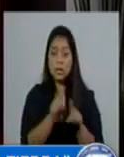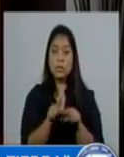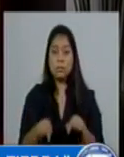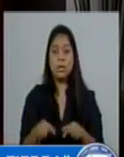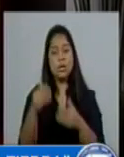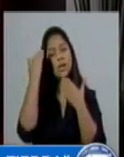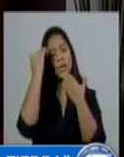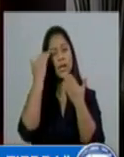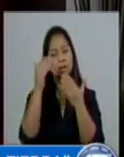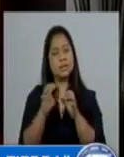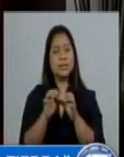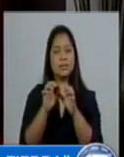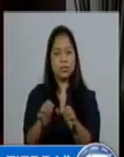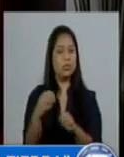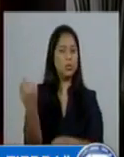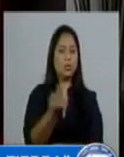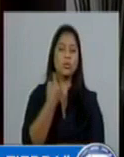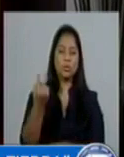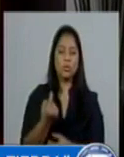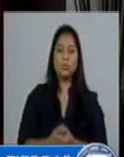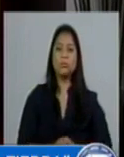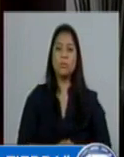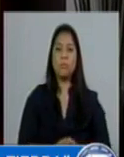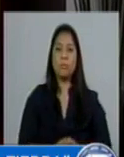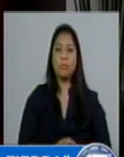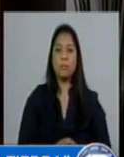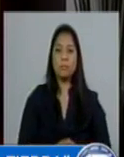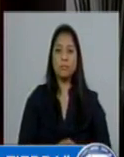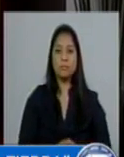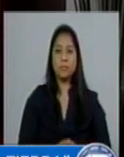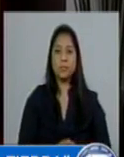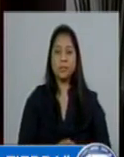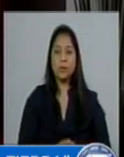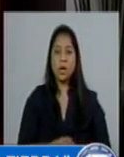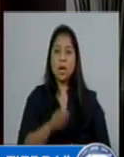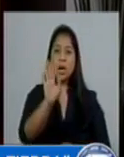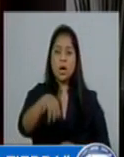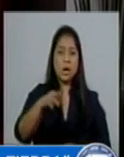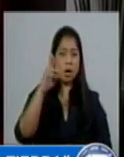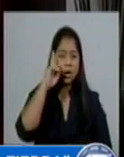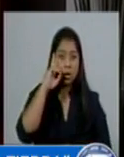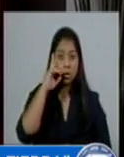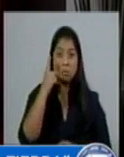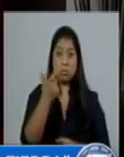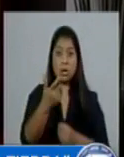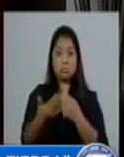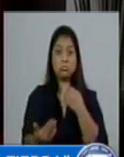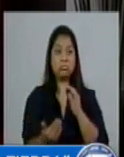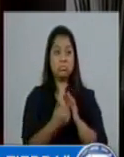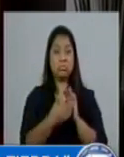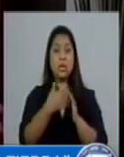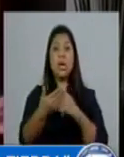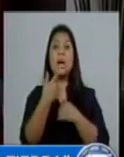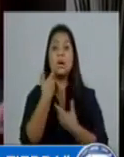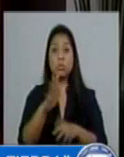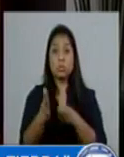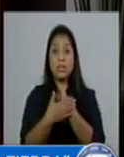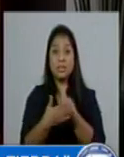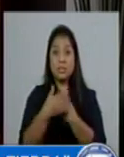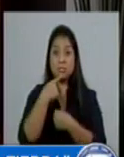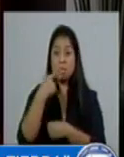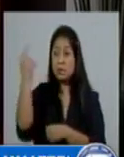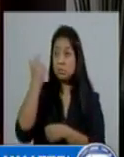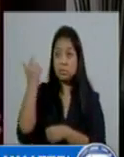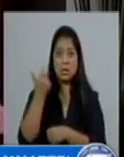al esfuerzo de todos. ¿Recuerdan cuando nos decían que las remesas bajarían y nos indicaban que el